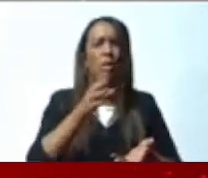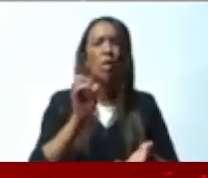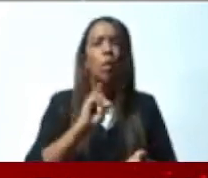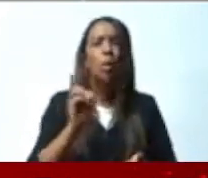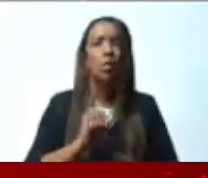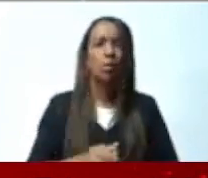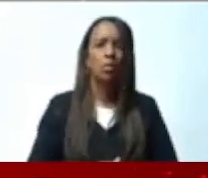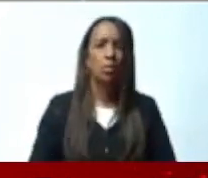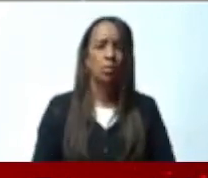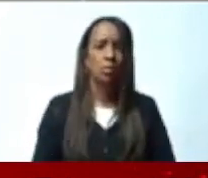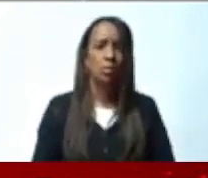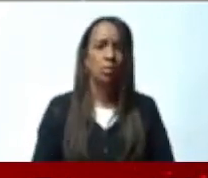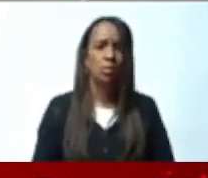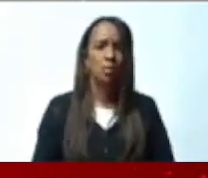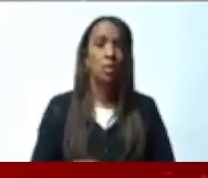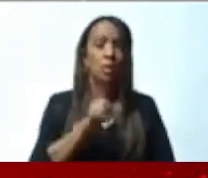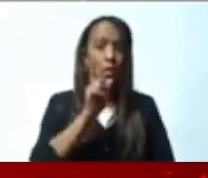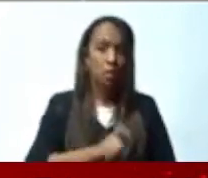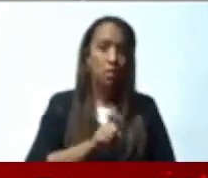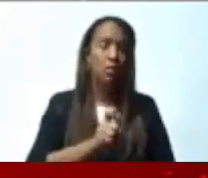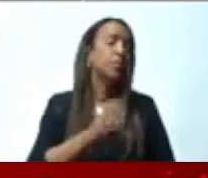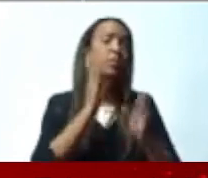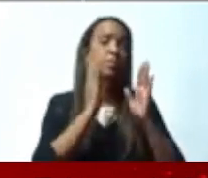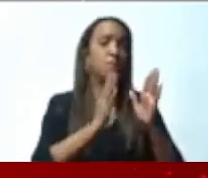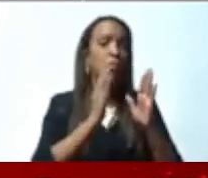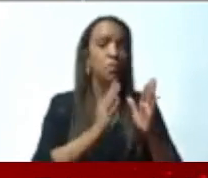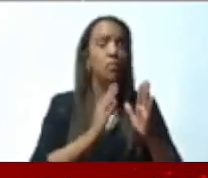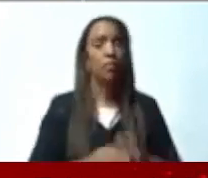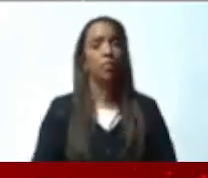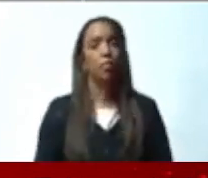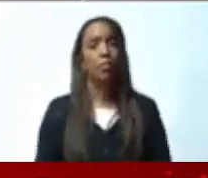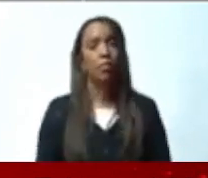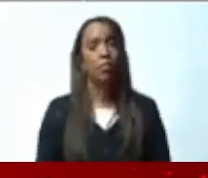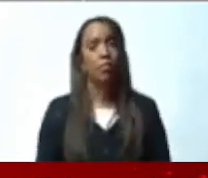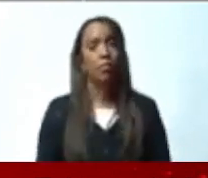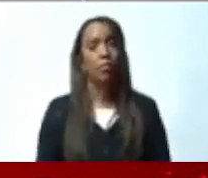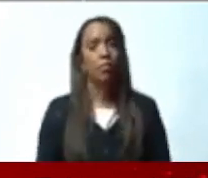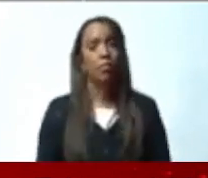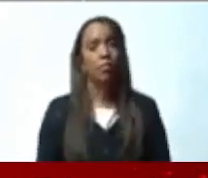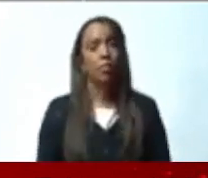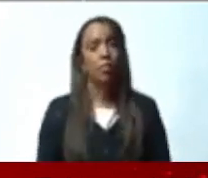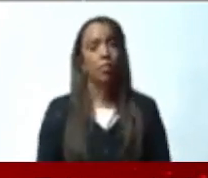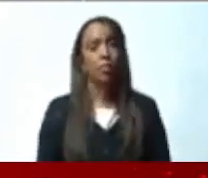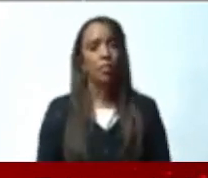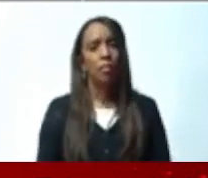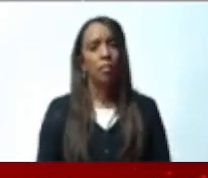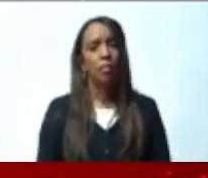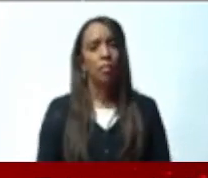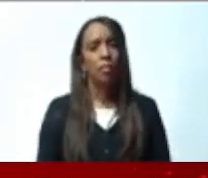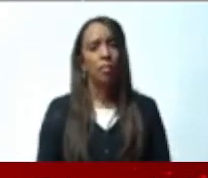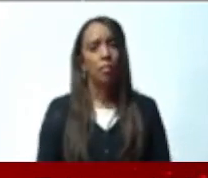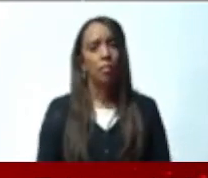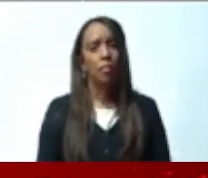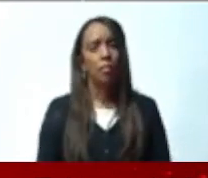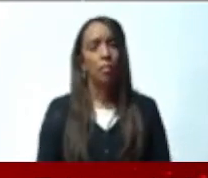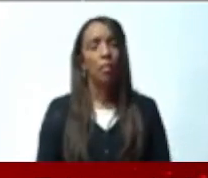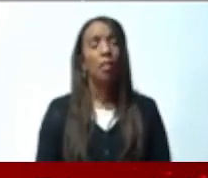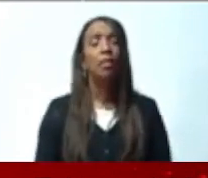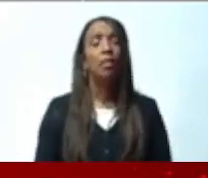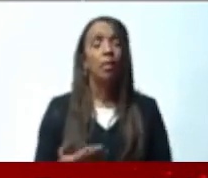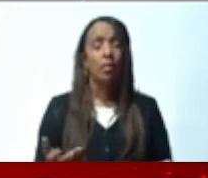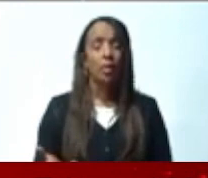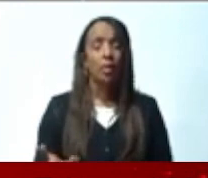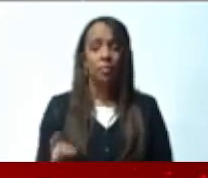En vez de los discursos políticos en la República Dominicana o en este Congreso, que es correcto, porque somos